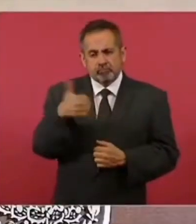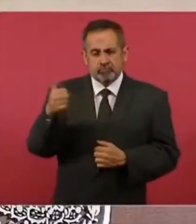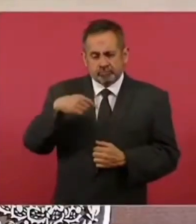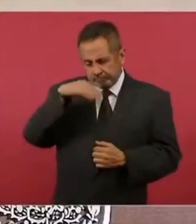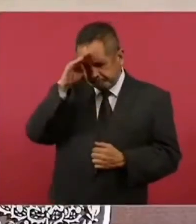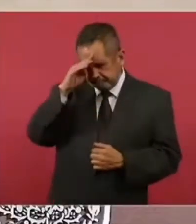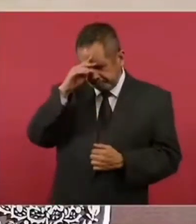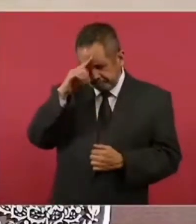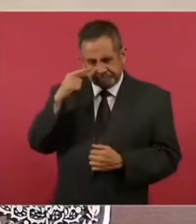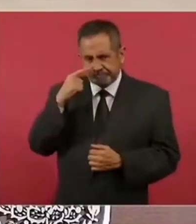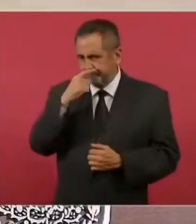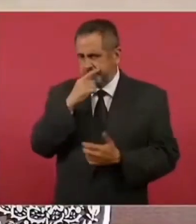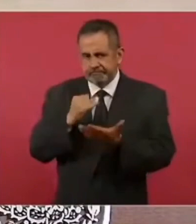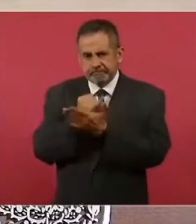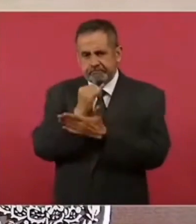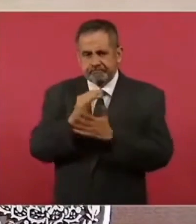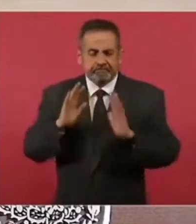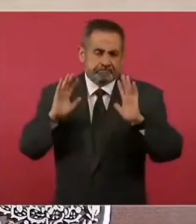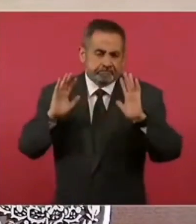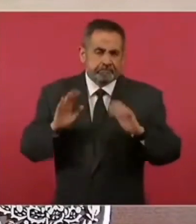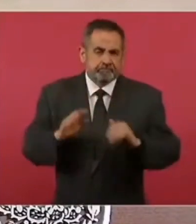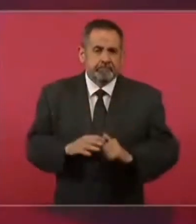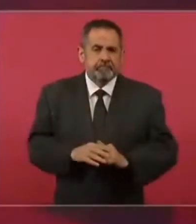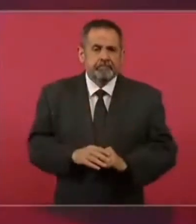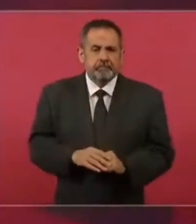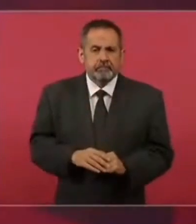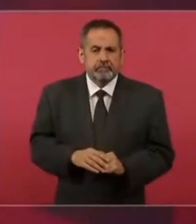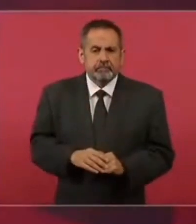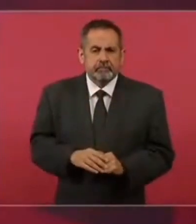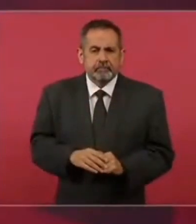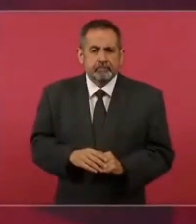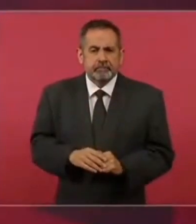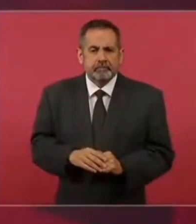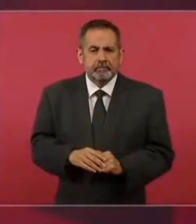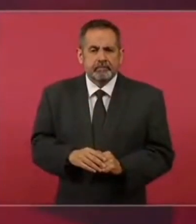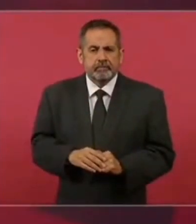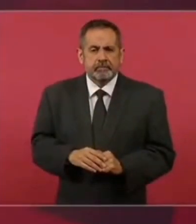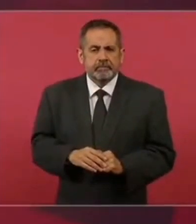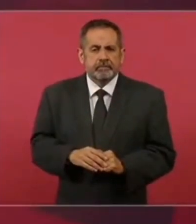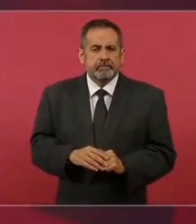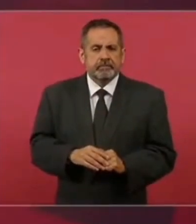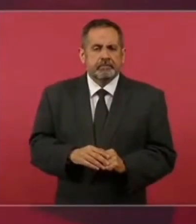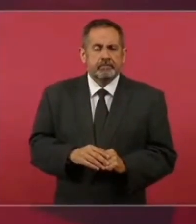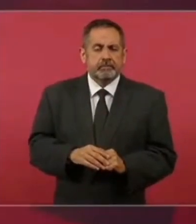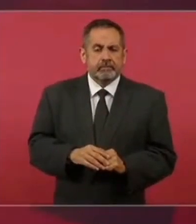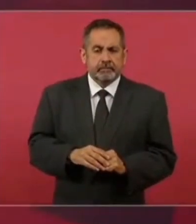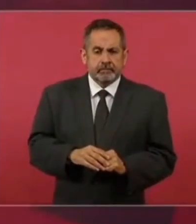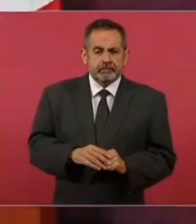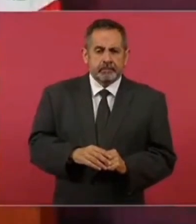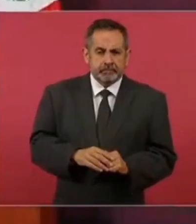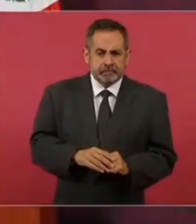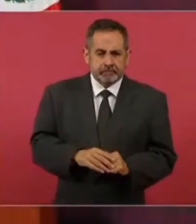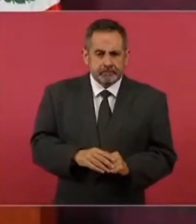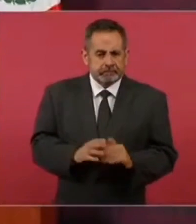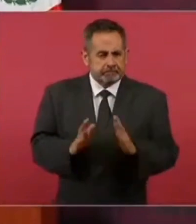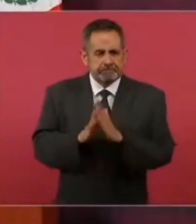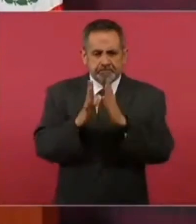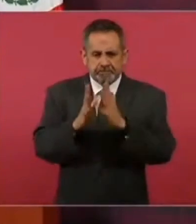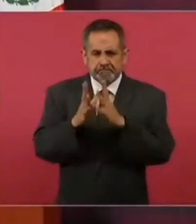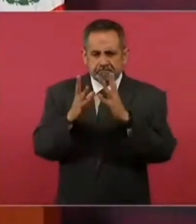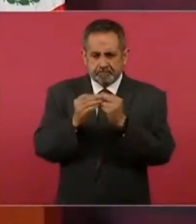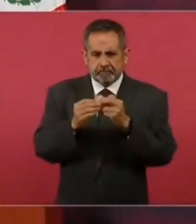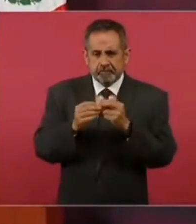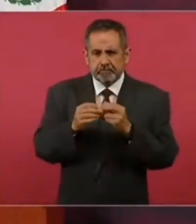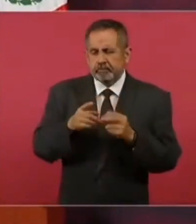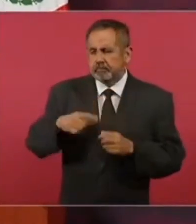pues, participar, ya los que conocemos,